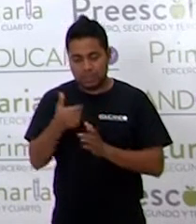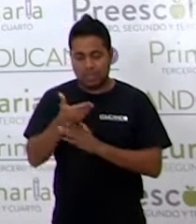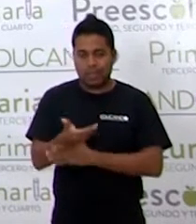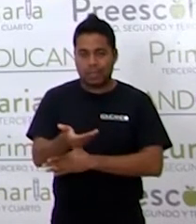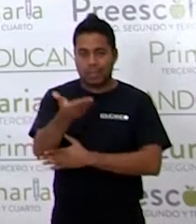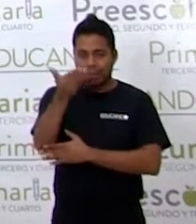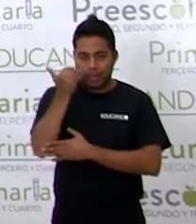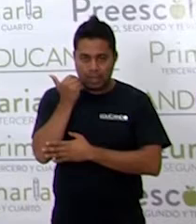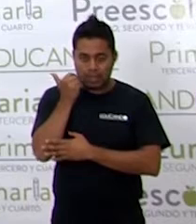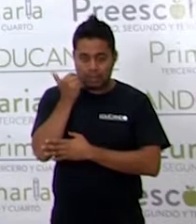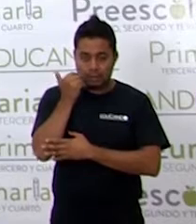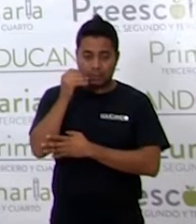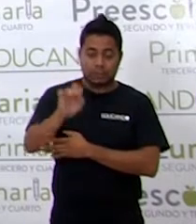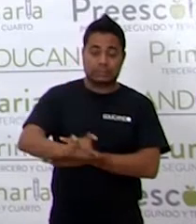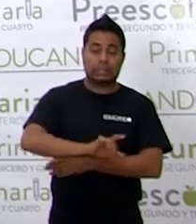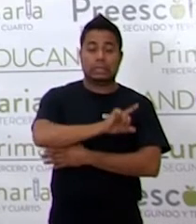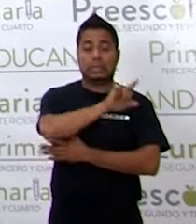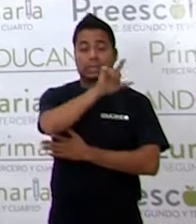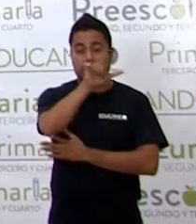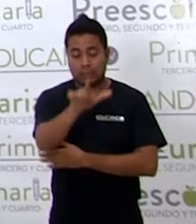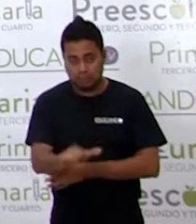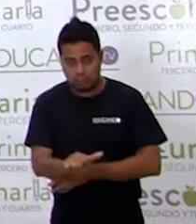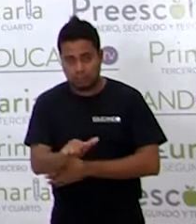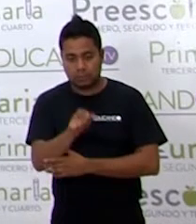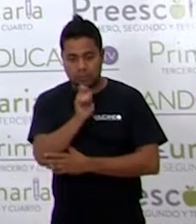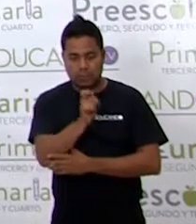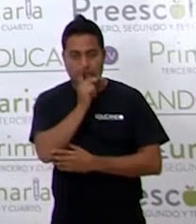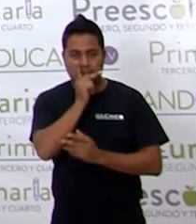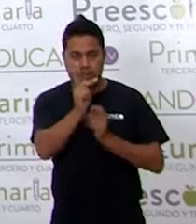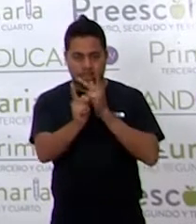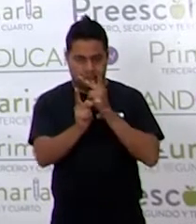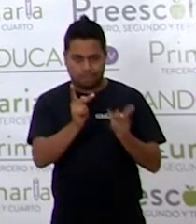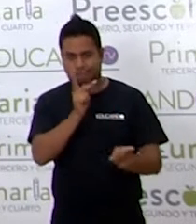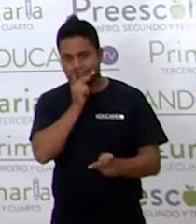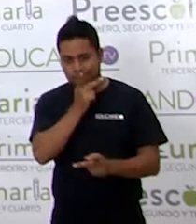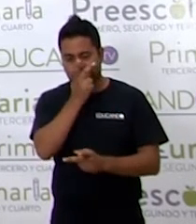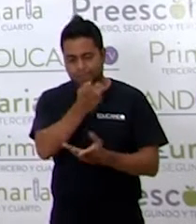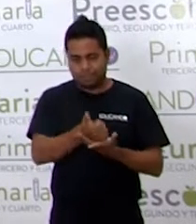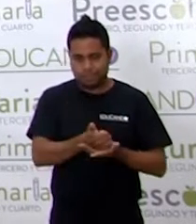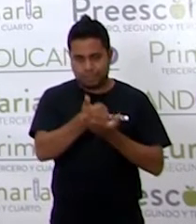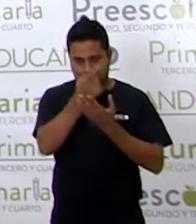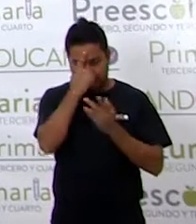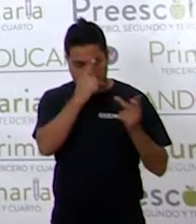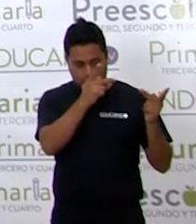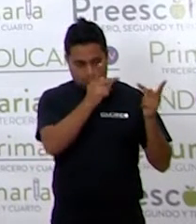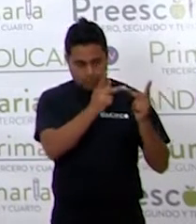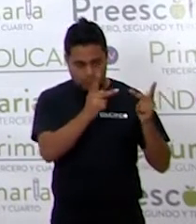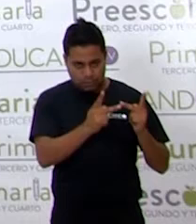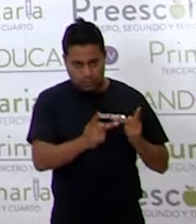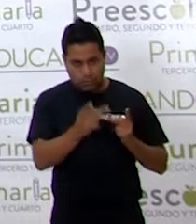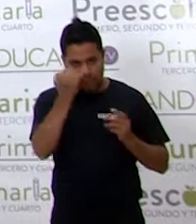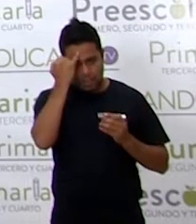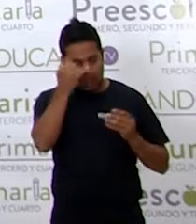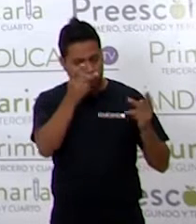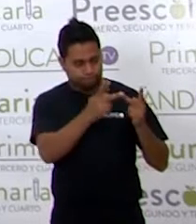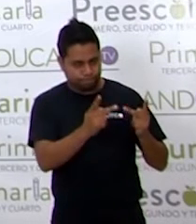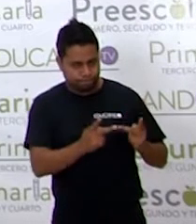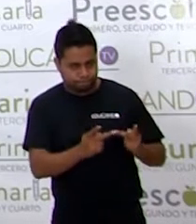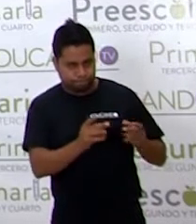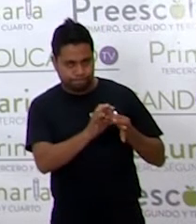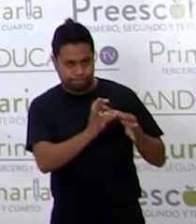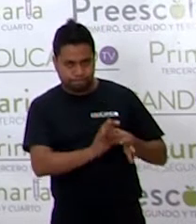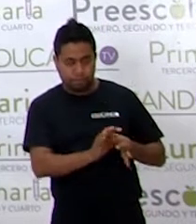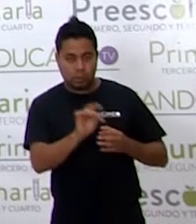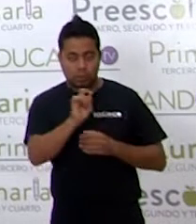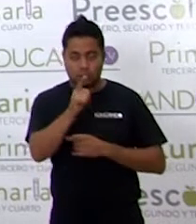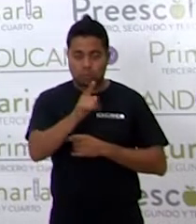Posteriormente Son Algunas palabras que nos ayudan a conectar nuestras ideas. Cuando